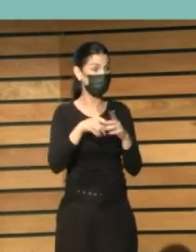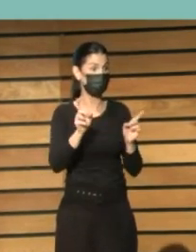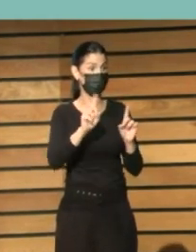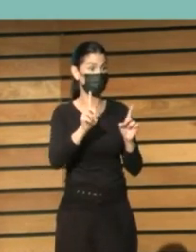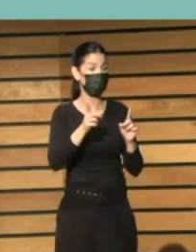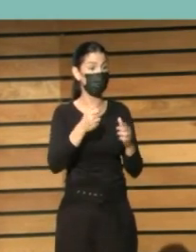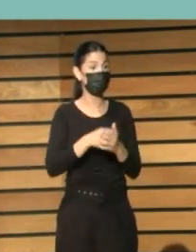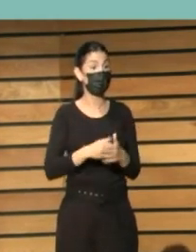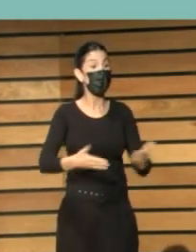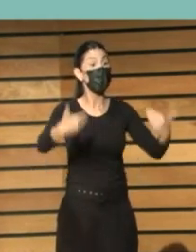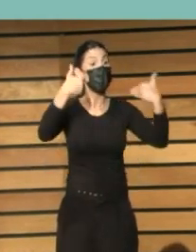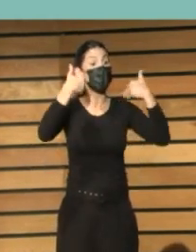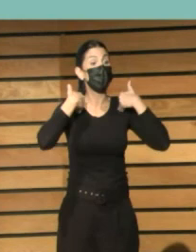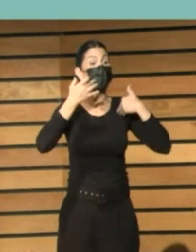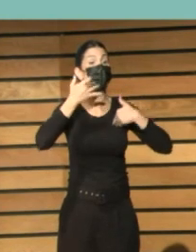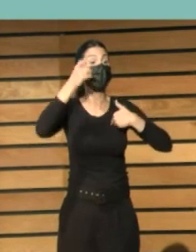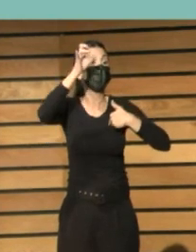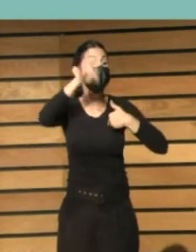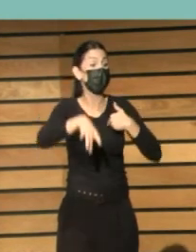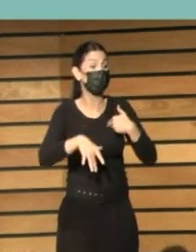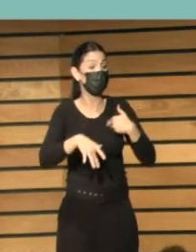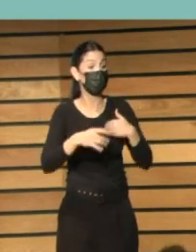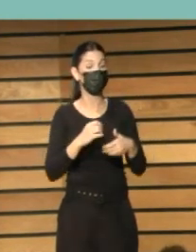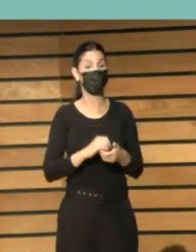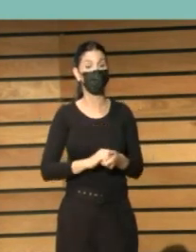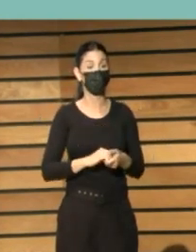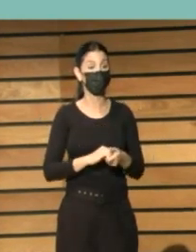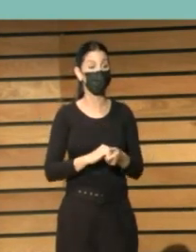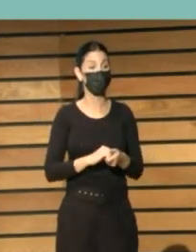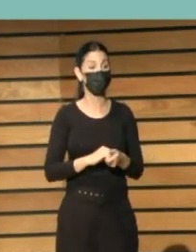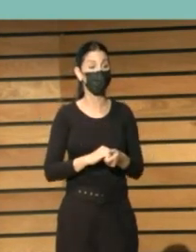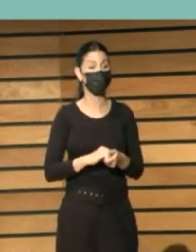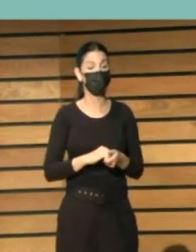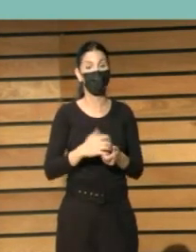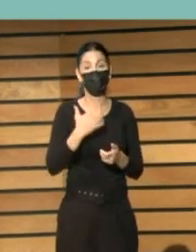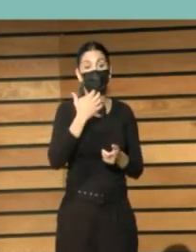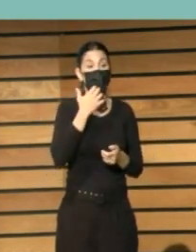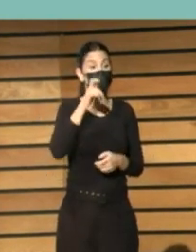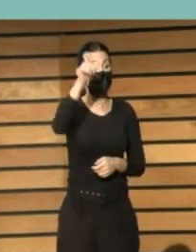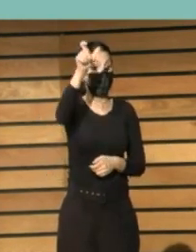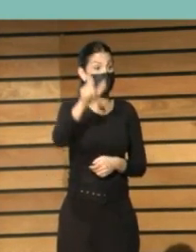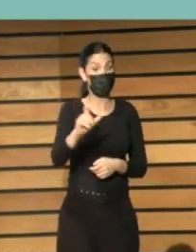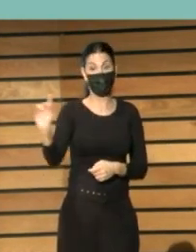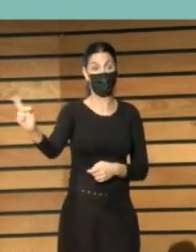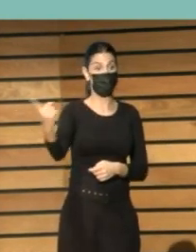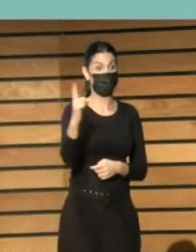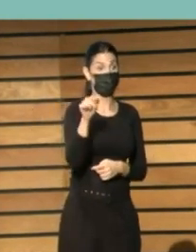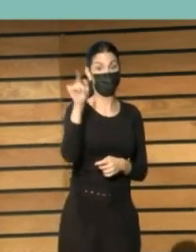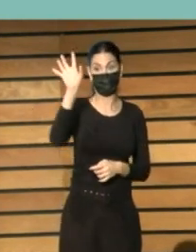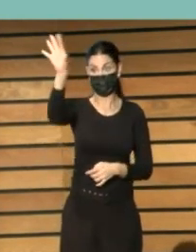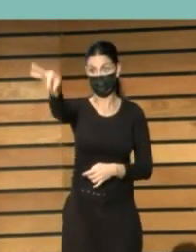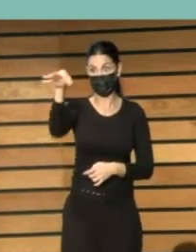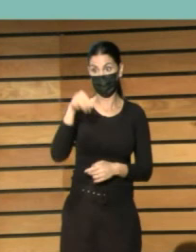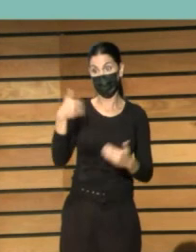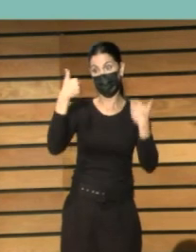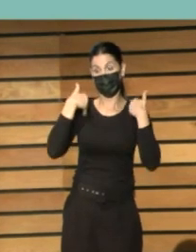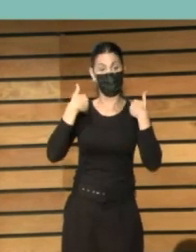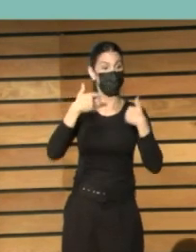biblioteca por lo general salvo honrosas excepciones a la primera persona que pasa por allí o a la última